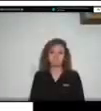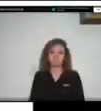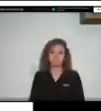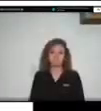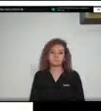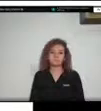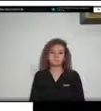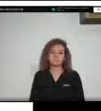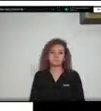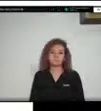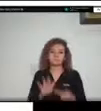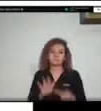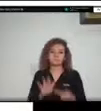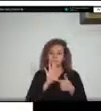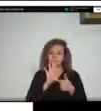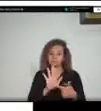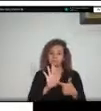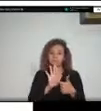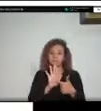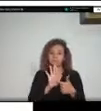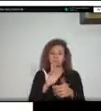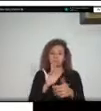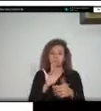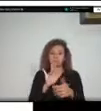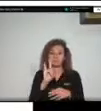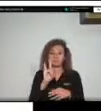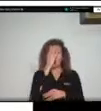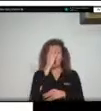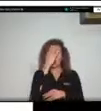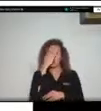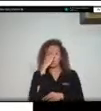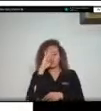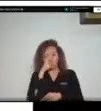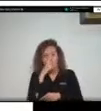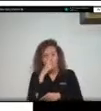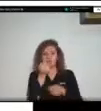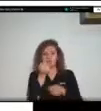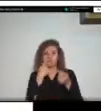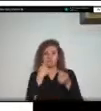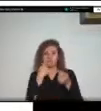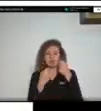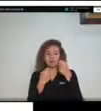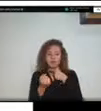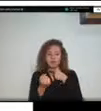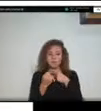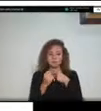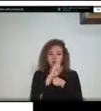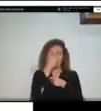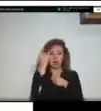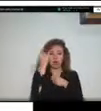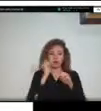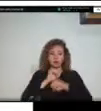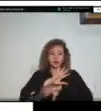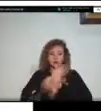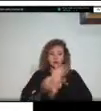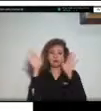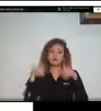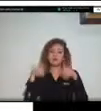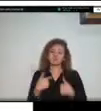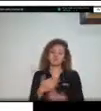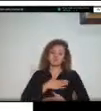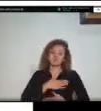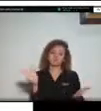aclaración o más bien un resaltar el trabajo que se ha hecho a través de los comités del comité departamental